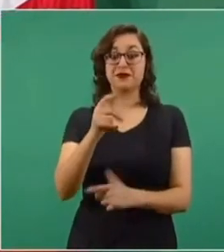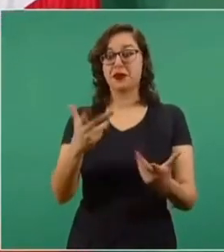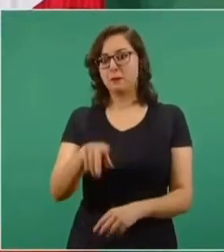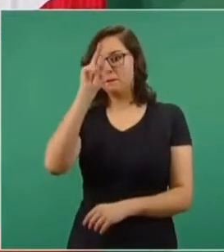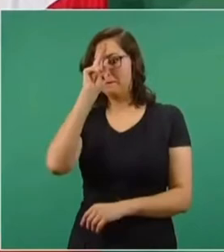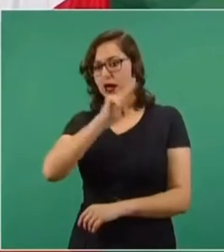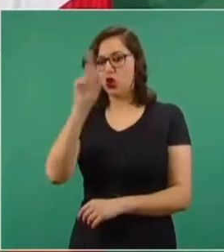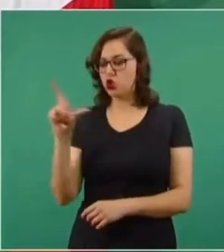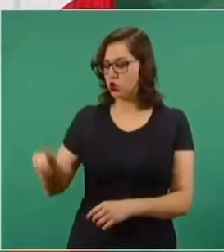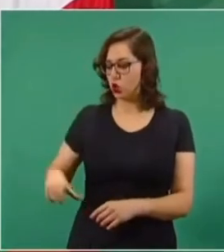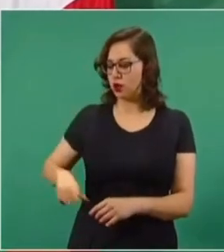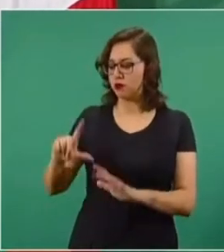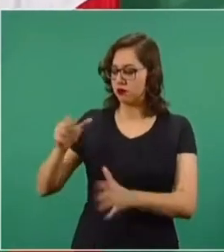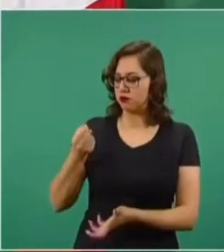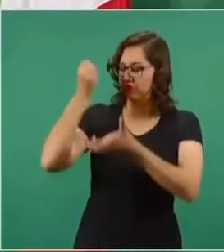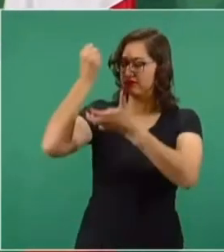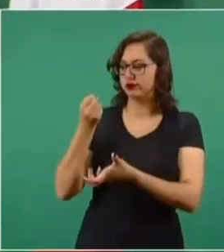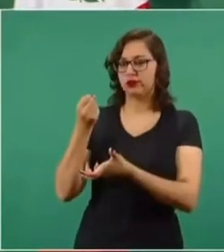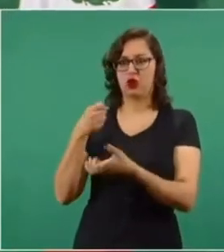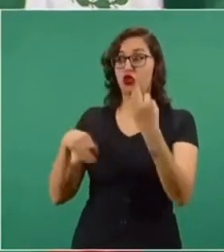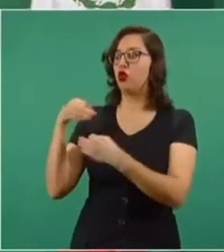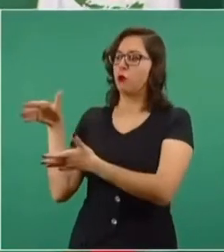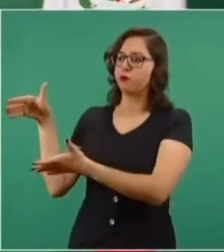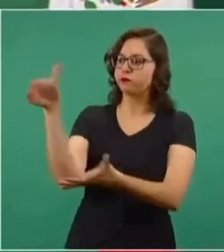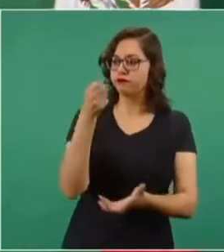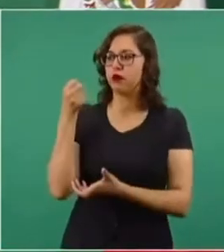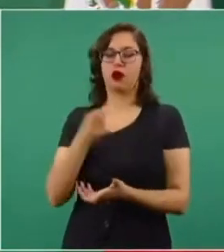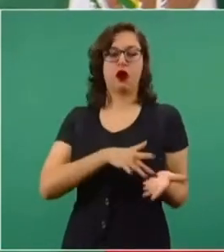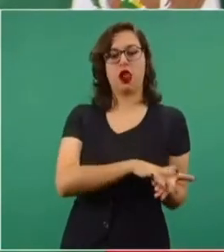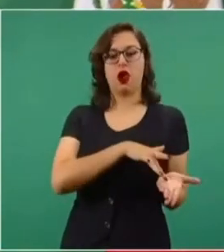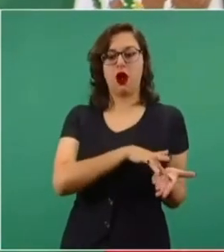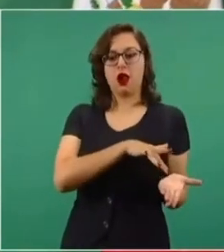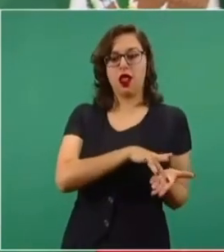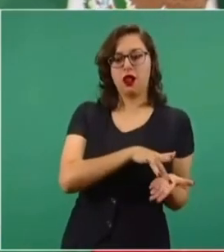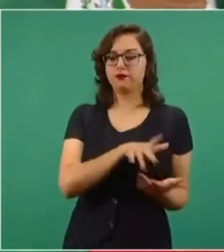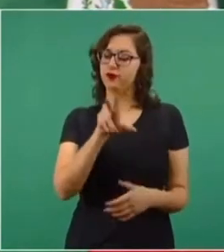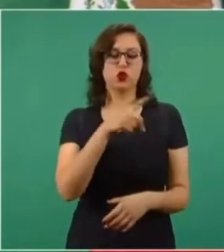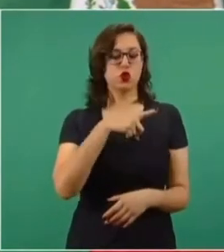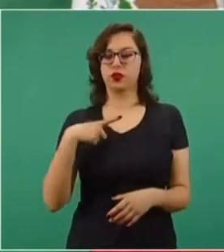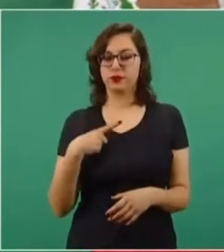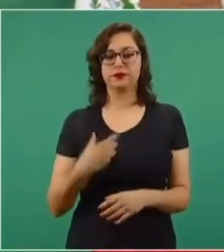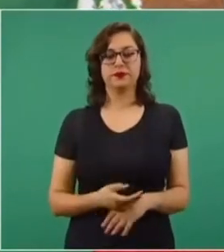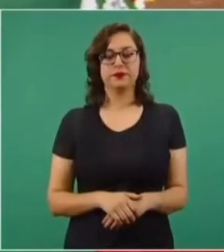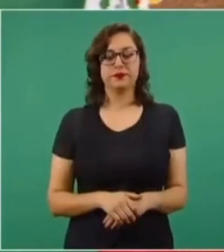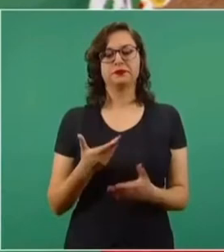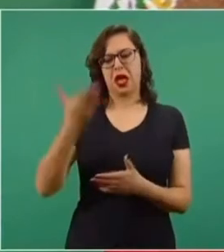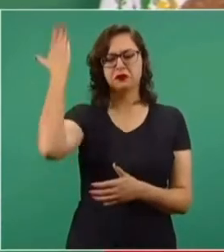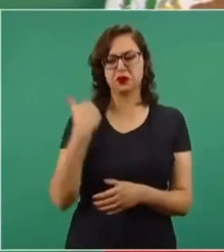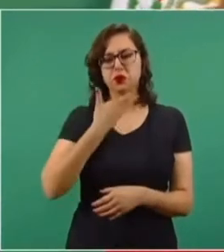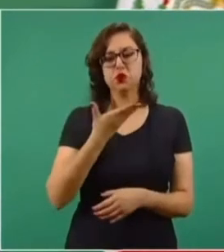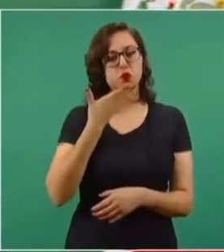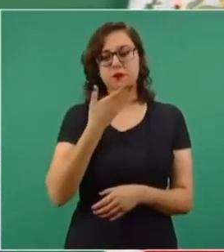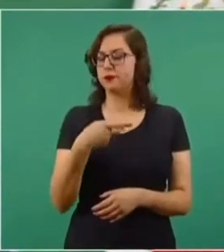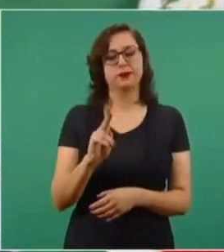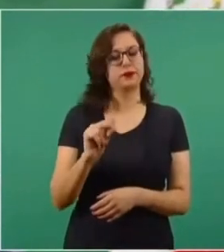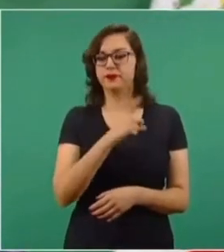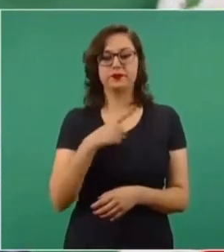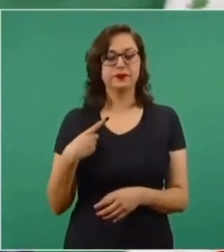públicos, el presupuesto, que es dinero de todos, de manera facciosa, como se hacía anteriormente.